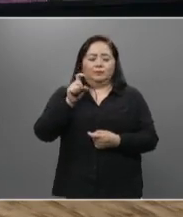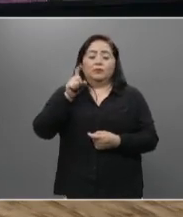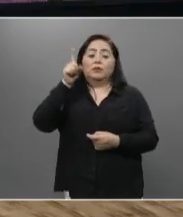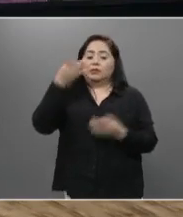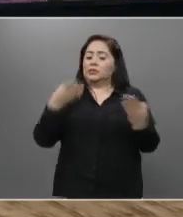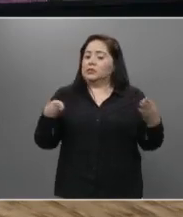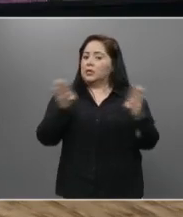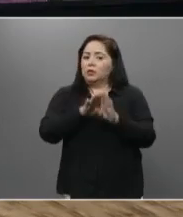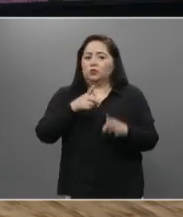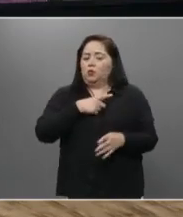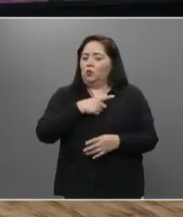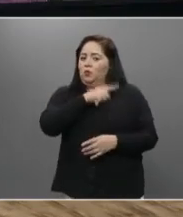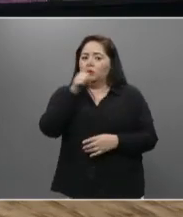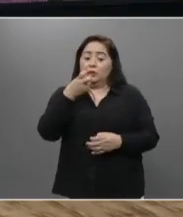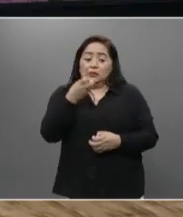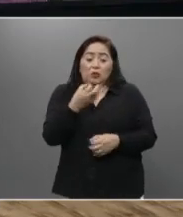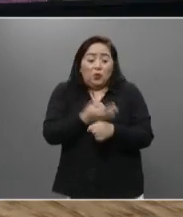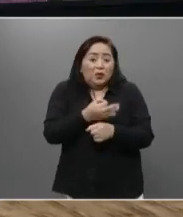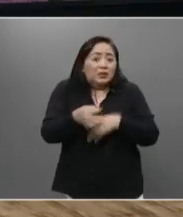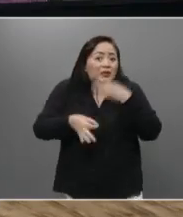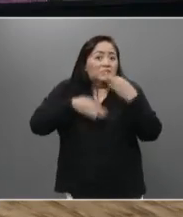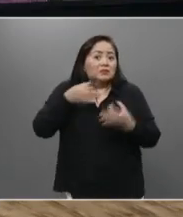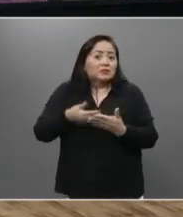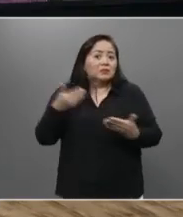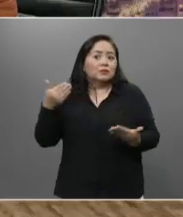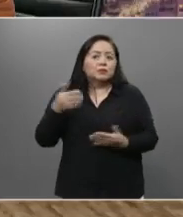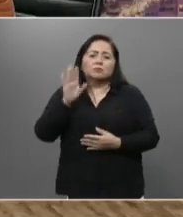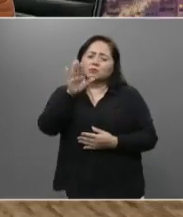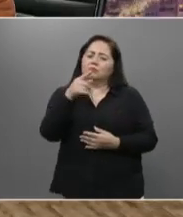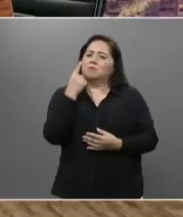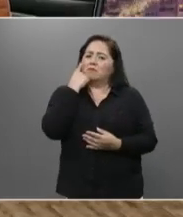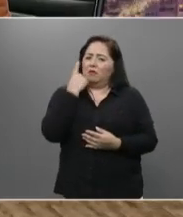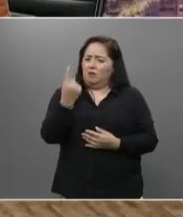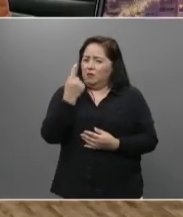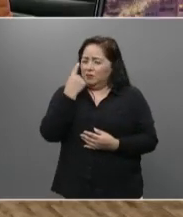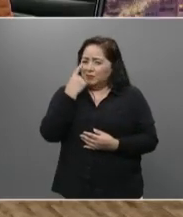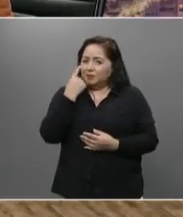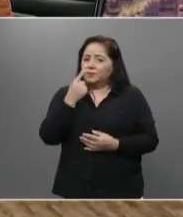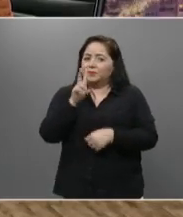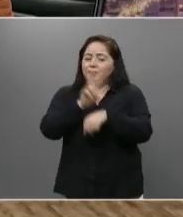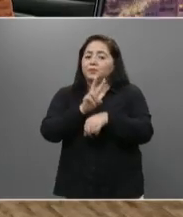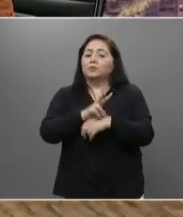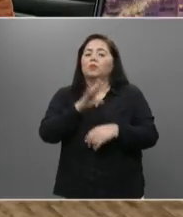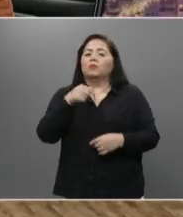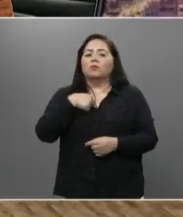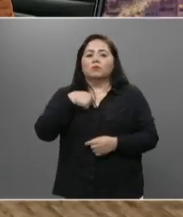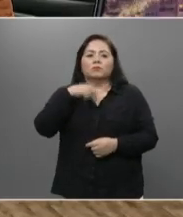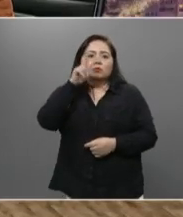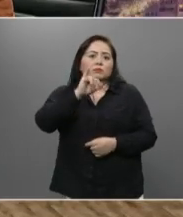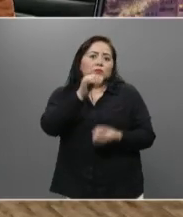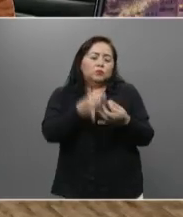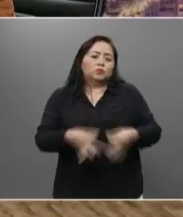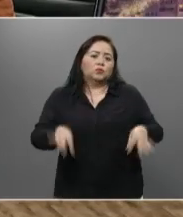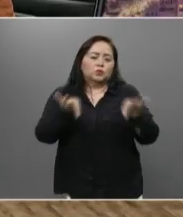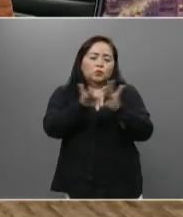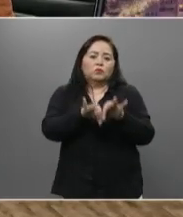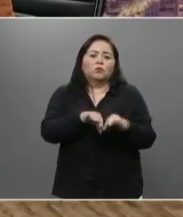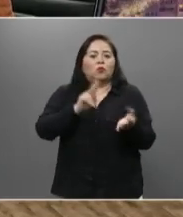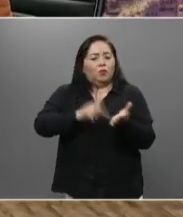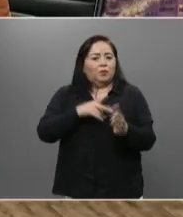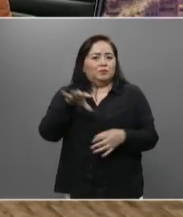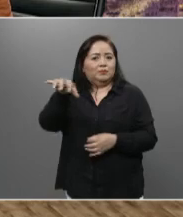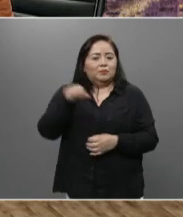cierran. Eso se está anunciando en este momento. Mira, fíjate bien esto, Álvaro, porque yo creo que es importante,